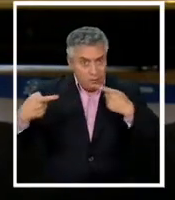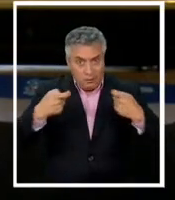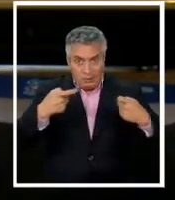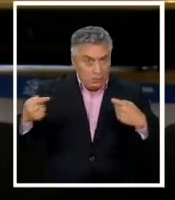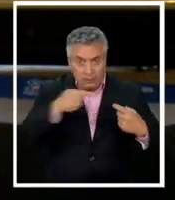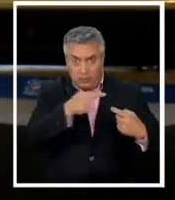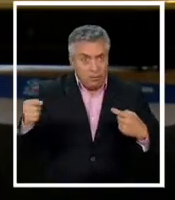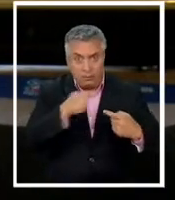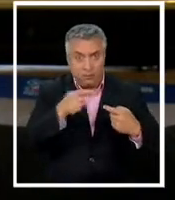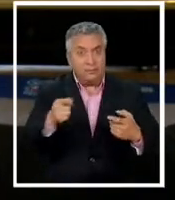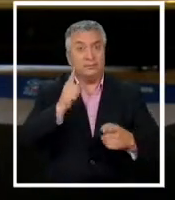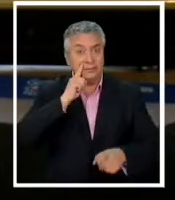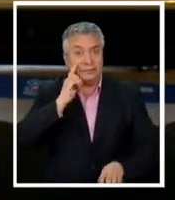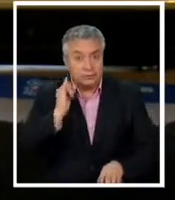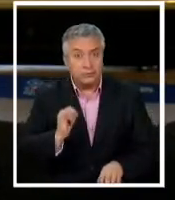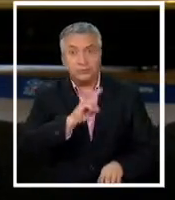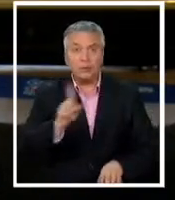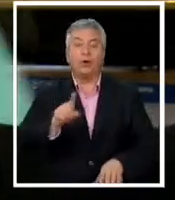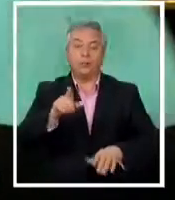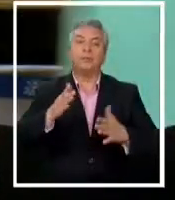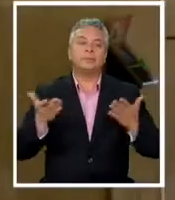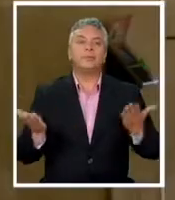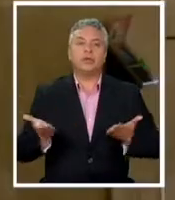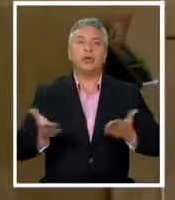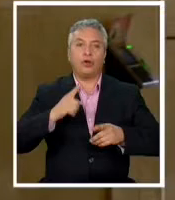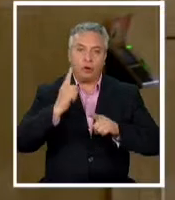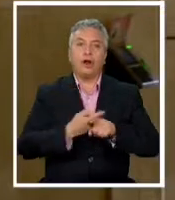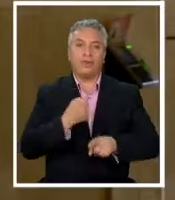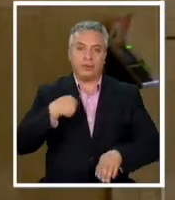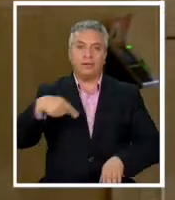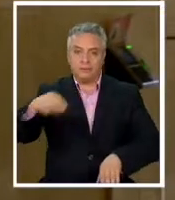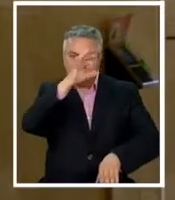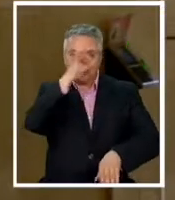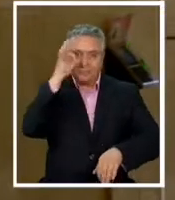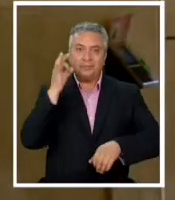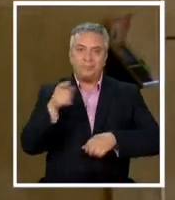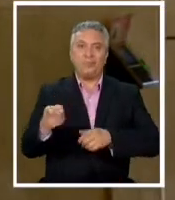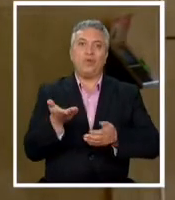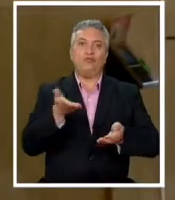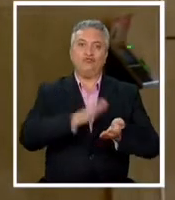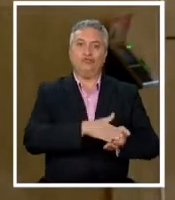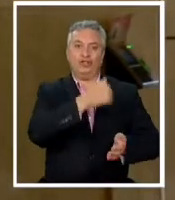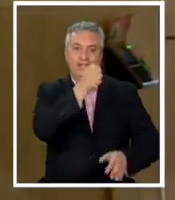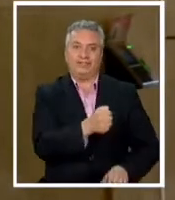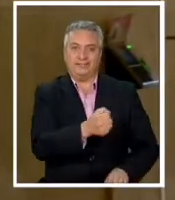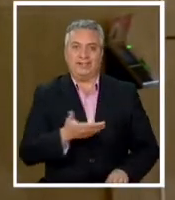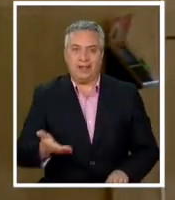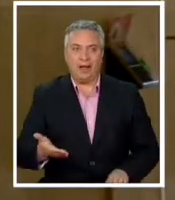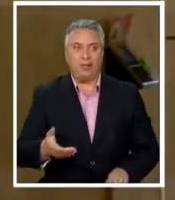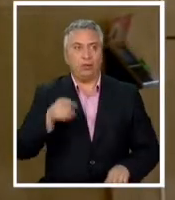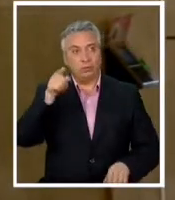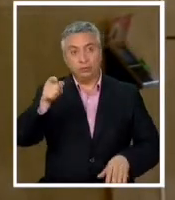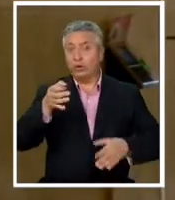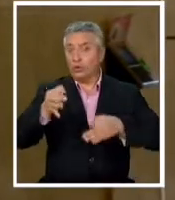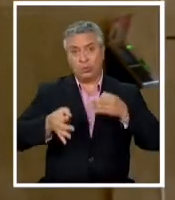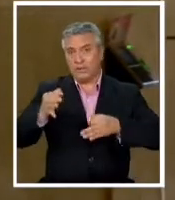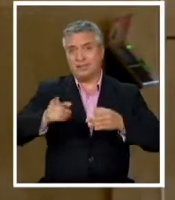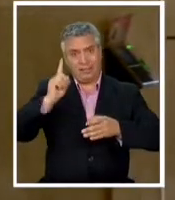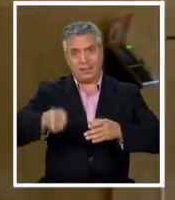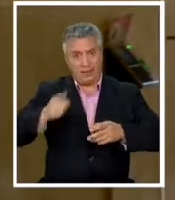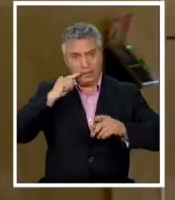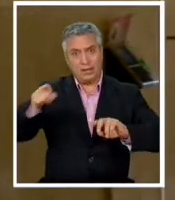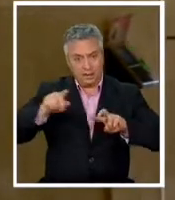encontramos una vez más con un hermano mapuche asesinado. Que la fiscalía determine que de inmediato ellos no son los jueces, ellos tienen que investigar si